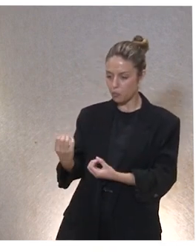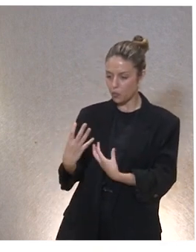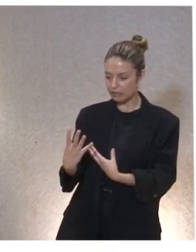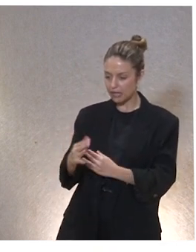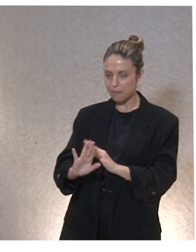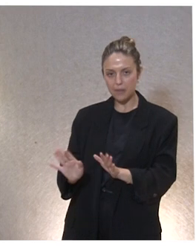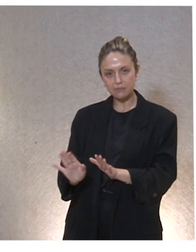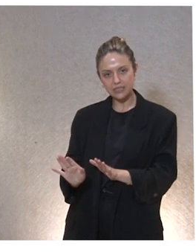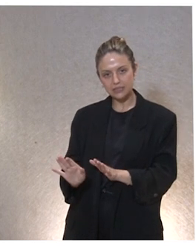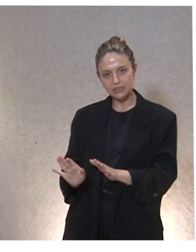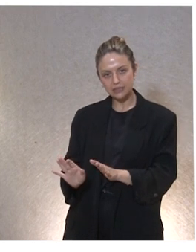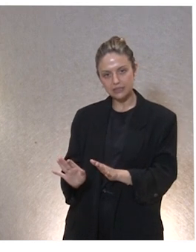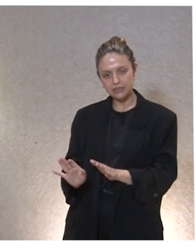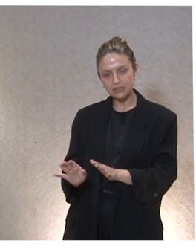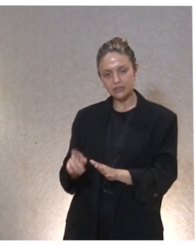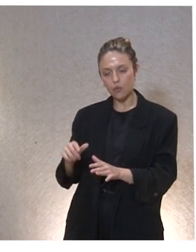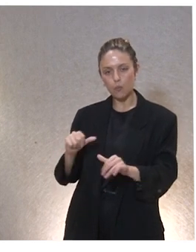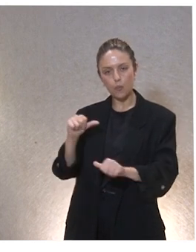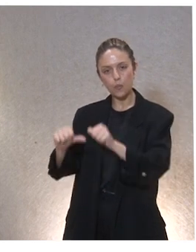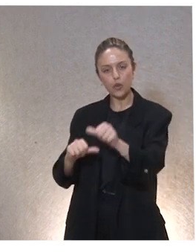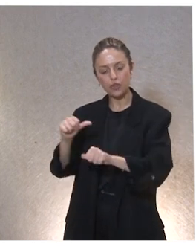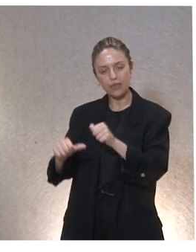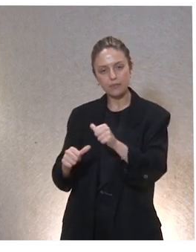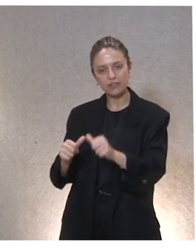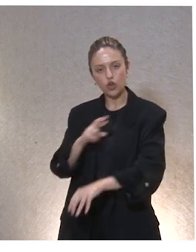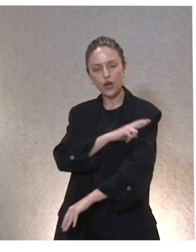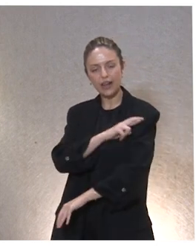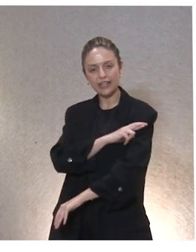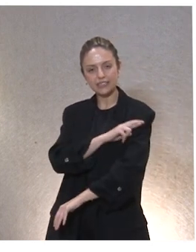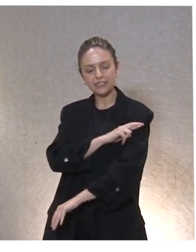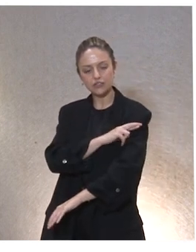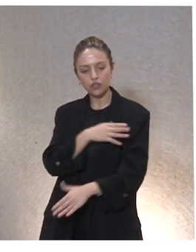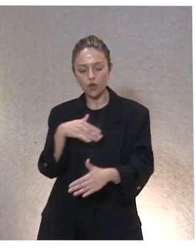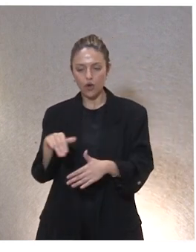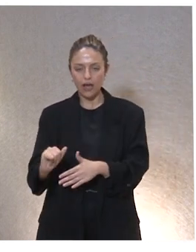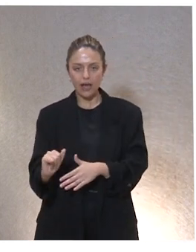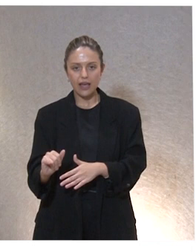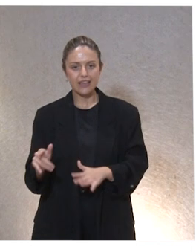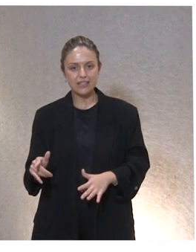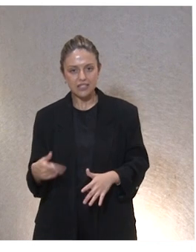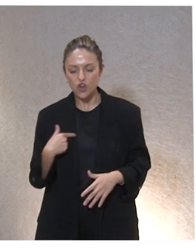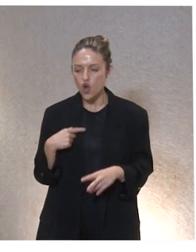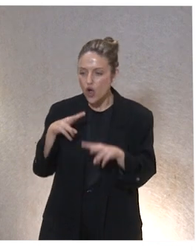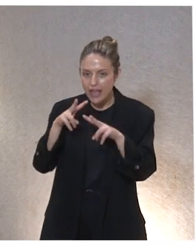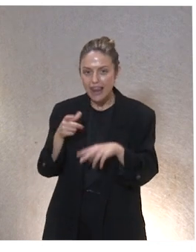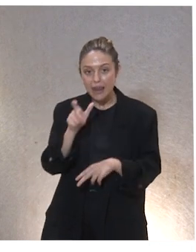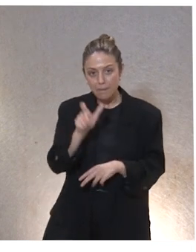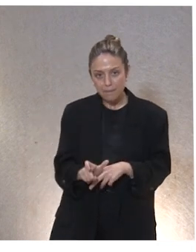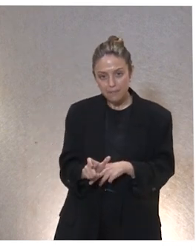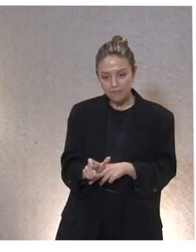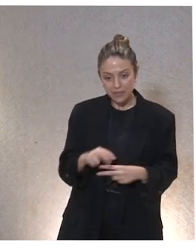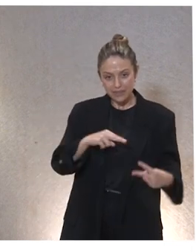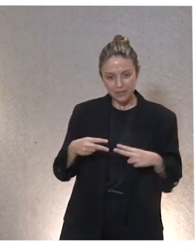conforma digamos con procedimientos con los registros que tiene es una persona que indaga es una persona que investiga que tiene que